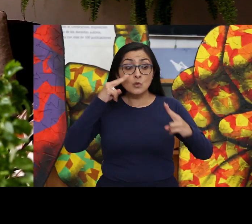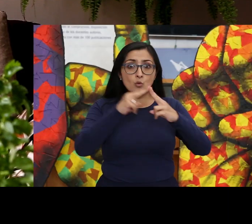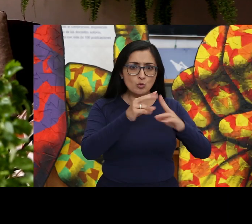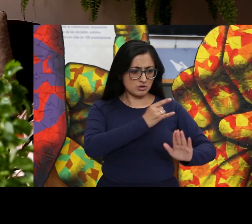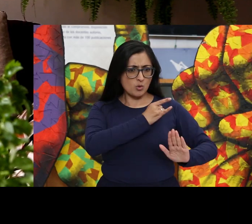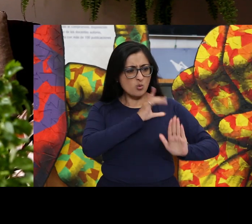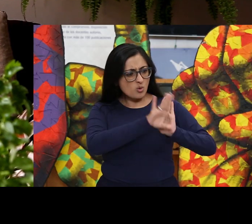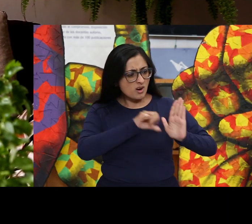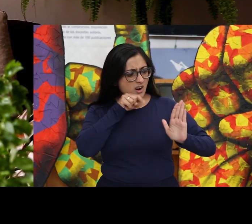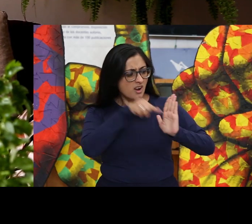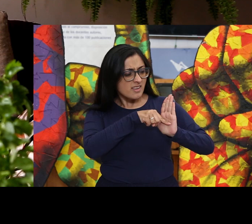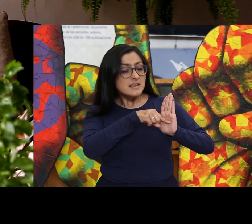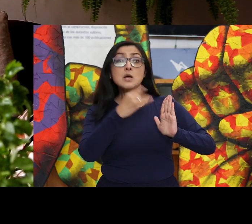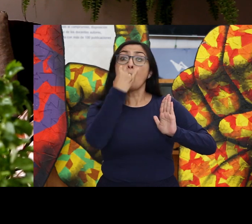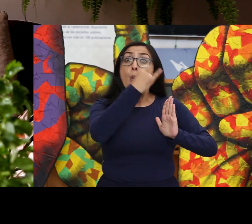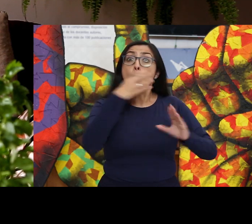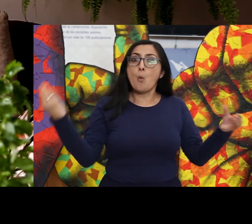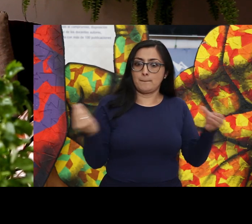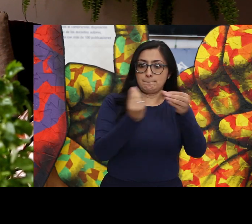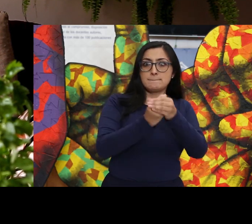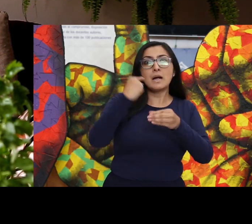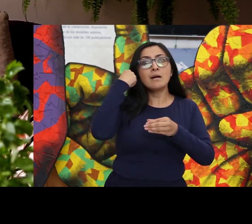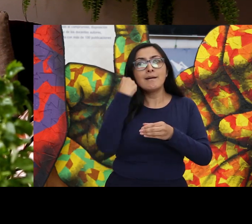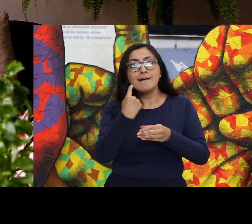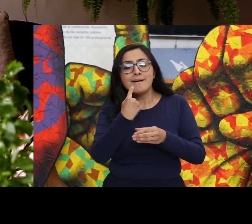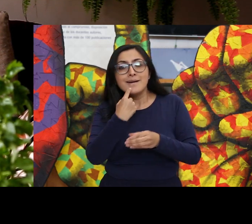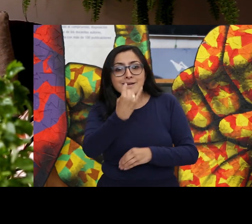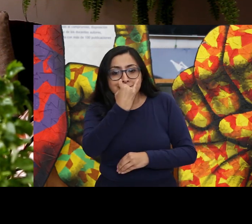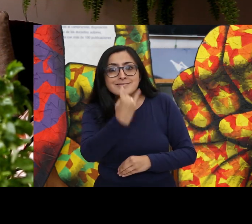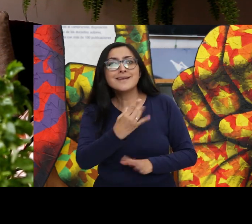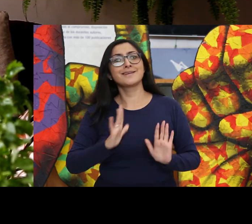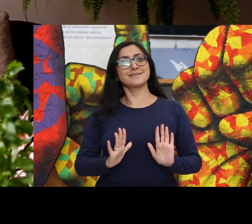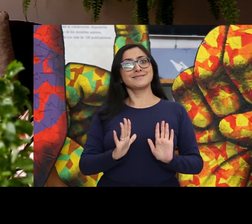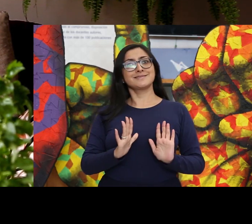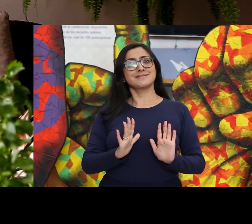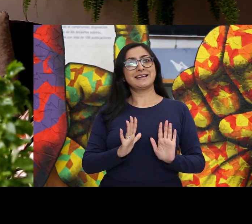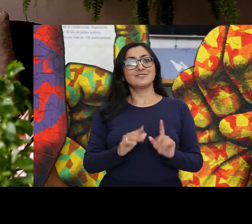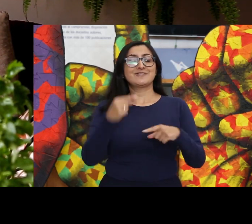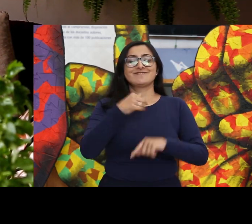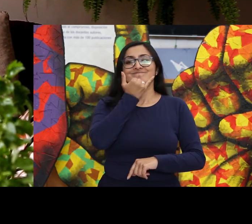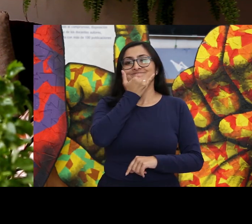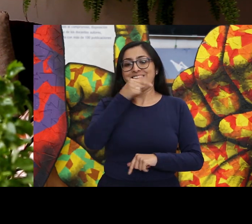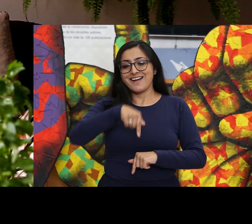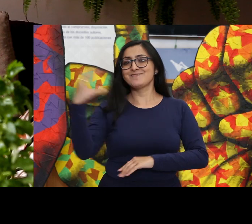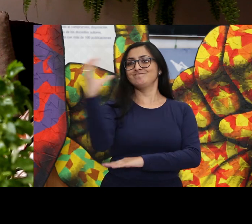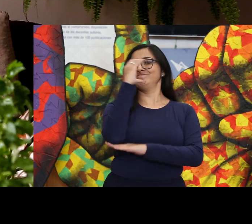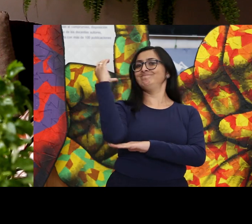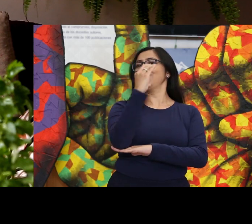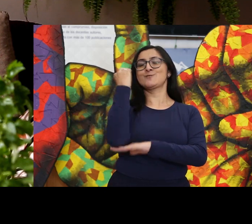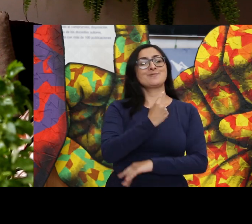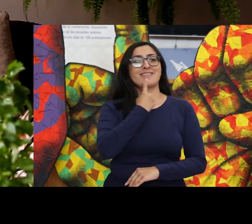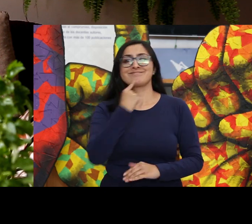el momento en que supe que la Universidad EXI tenía ese programa para sordos, me pareció muy bueno porque realmente